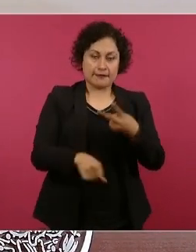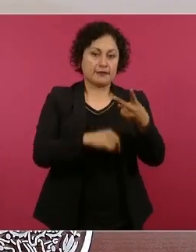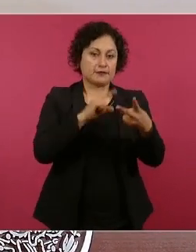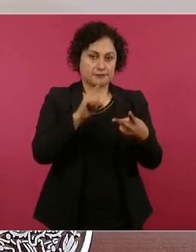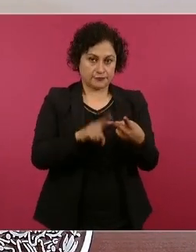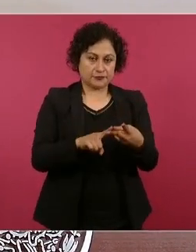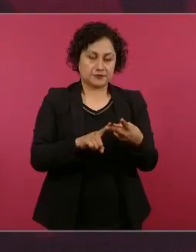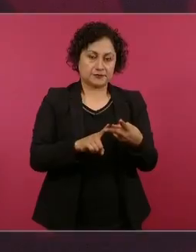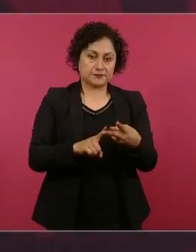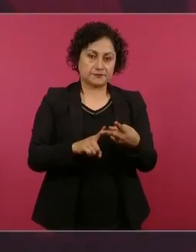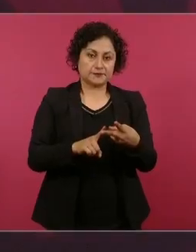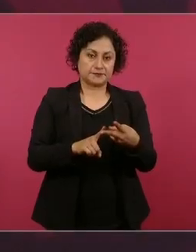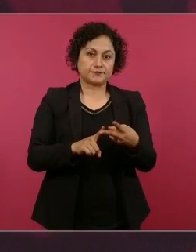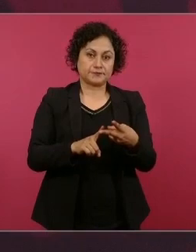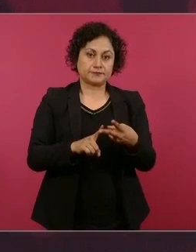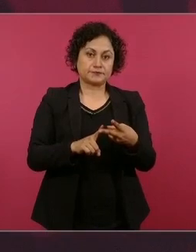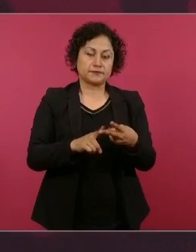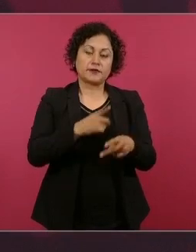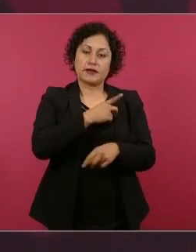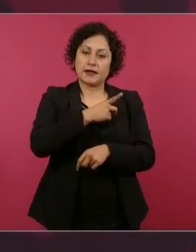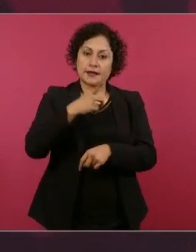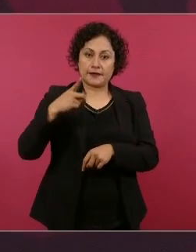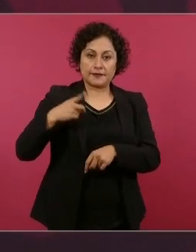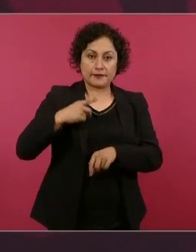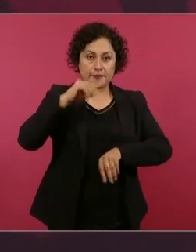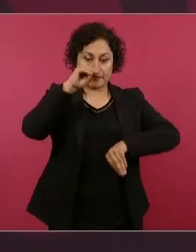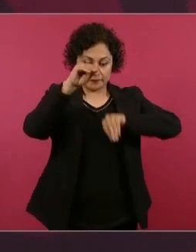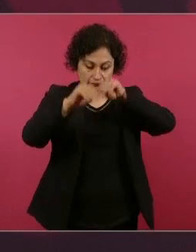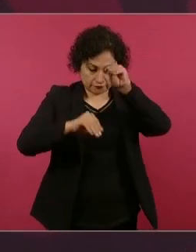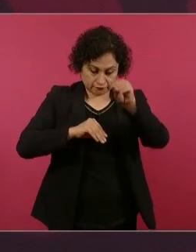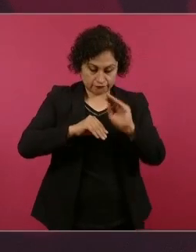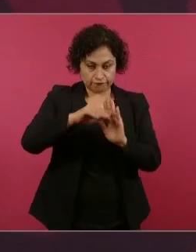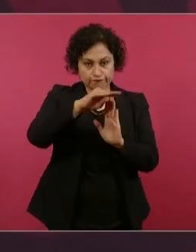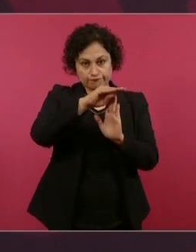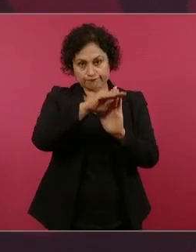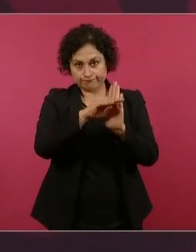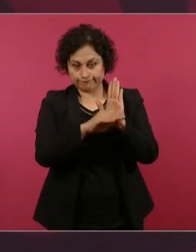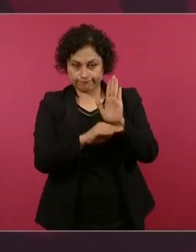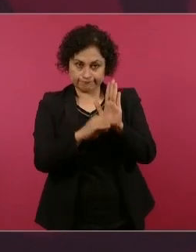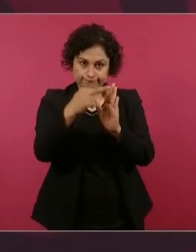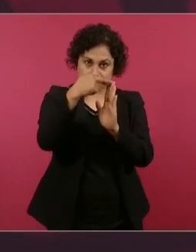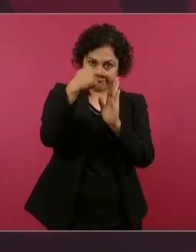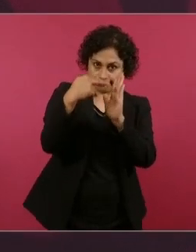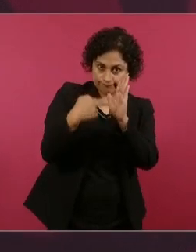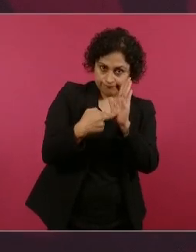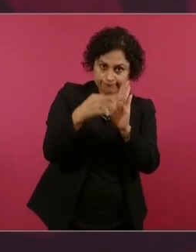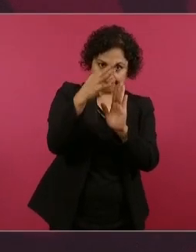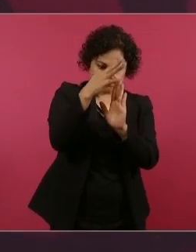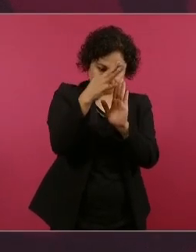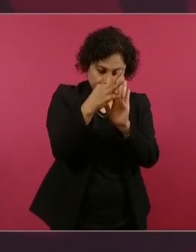los reglamentos, el acuerdo.